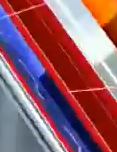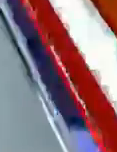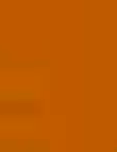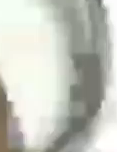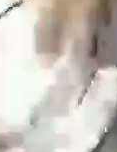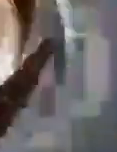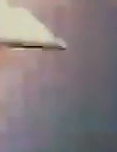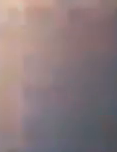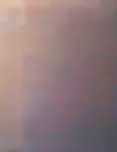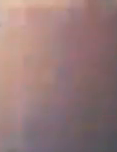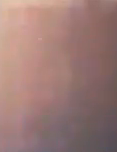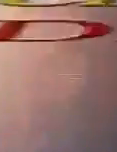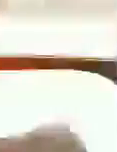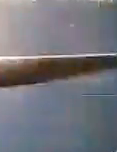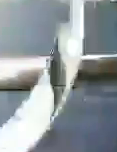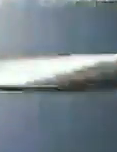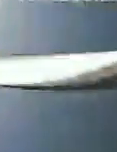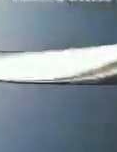-junio.